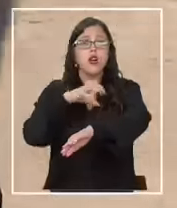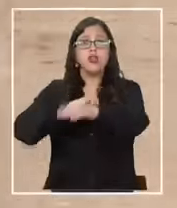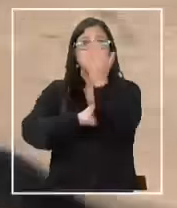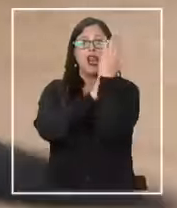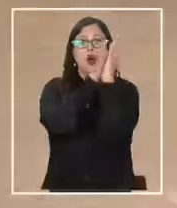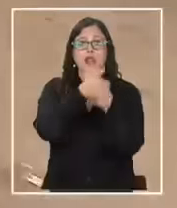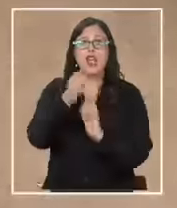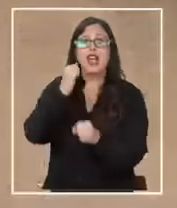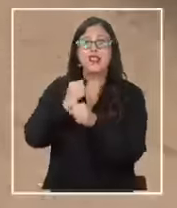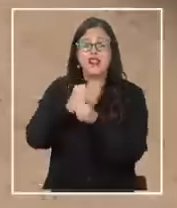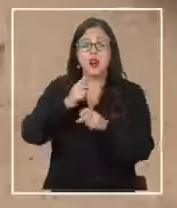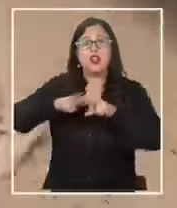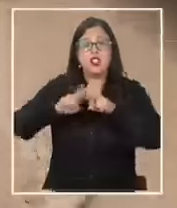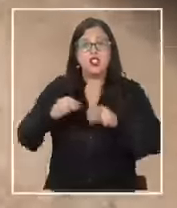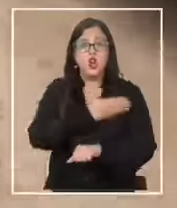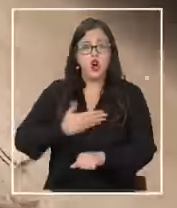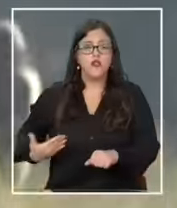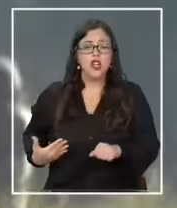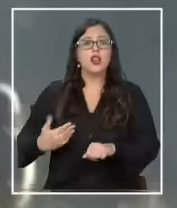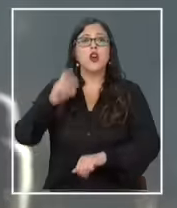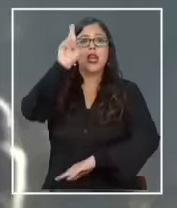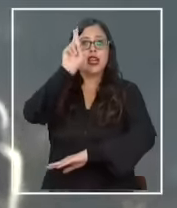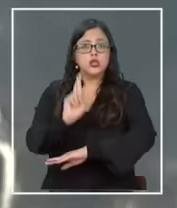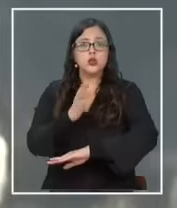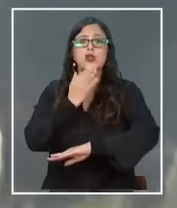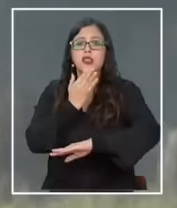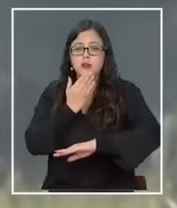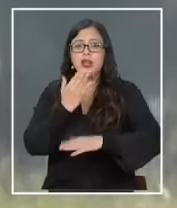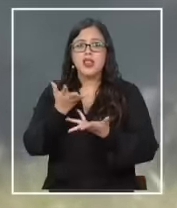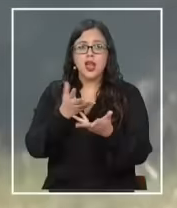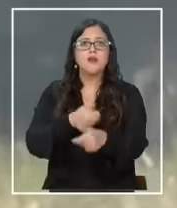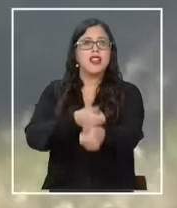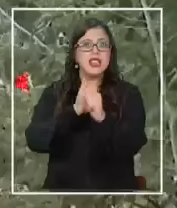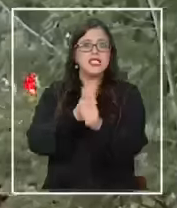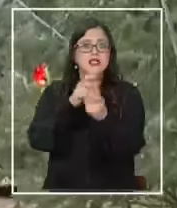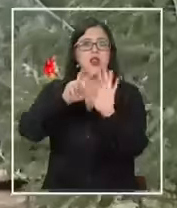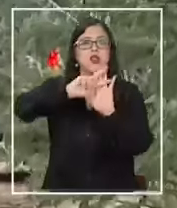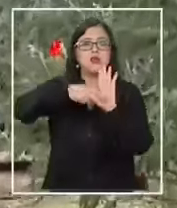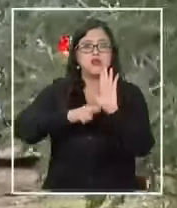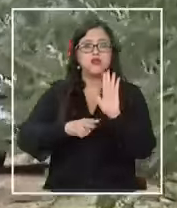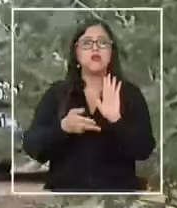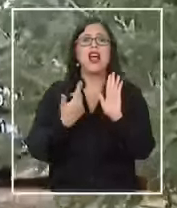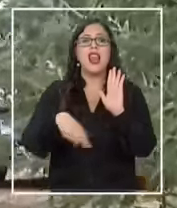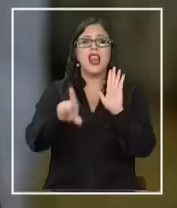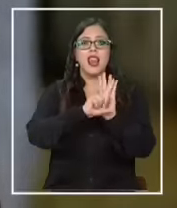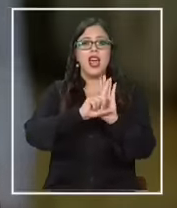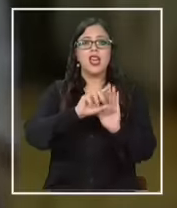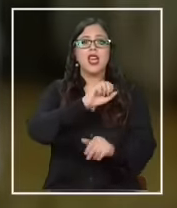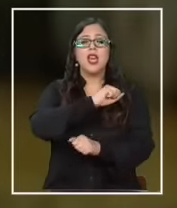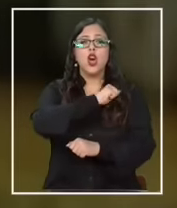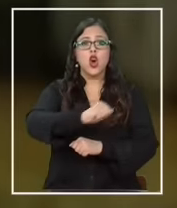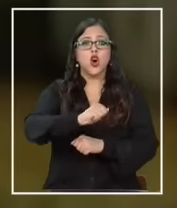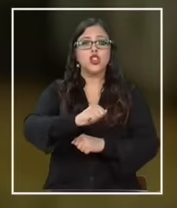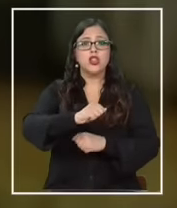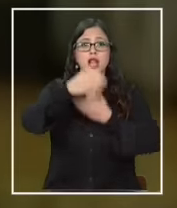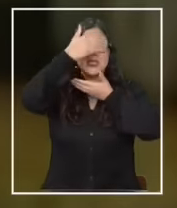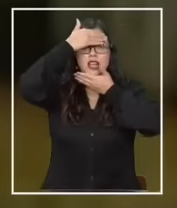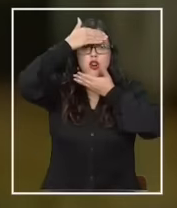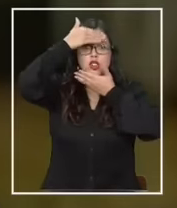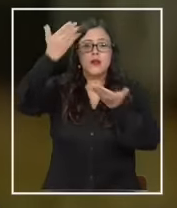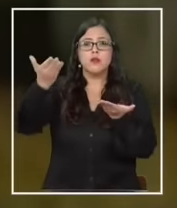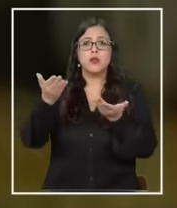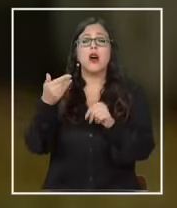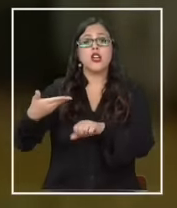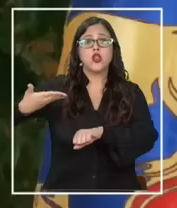está desarrollando el gobierno en la macrozona sur y el desafío que apunta a modificar la ley antiterrorista. Nos pidió expresamente el mismo